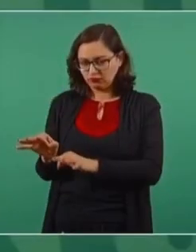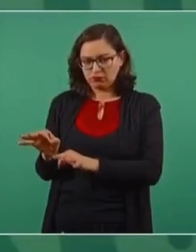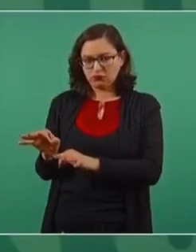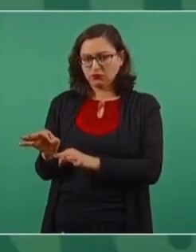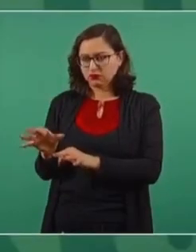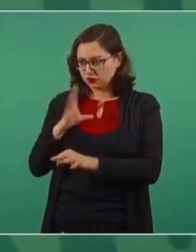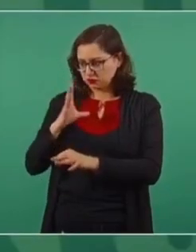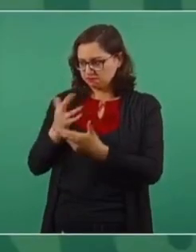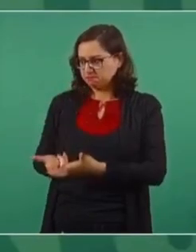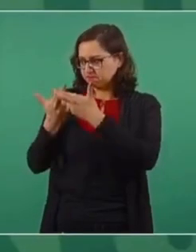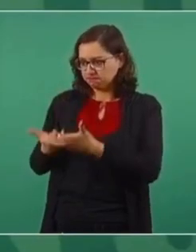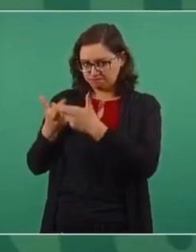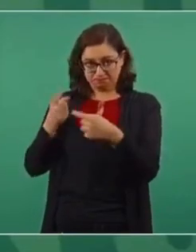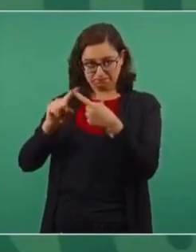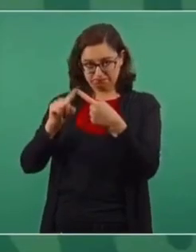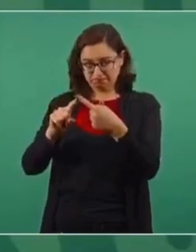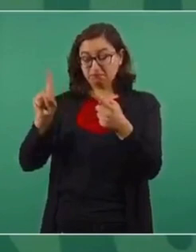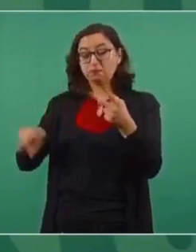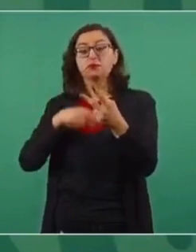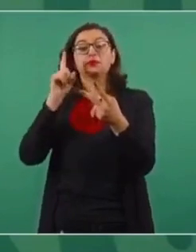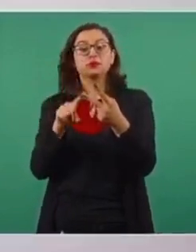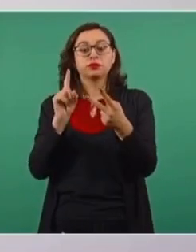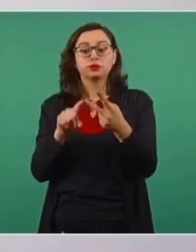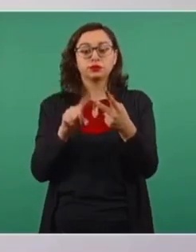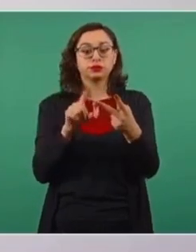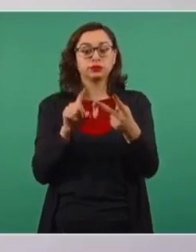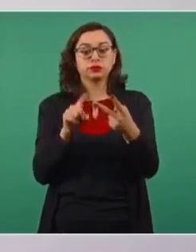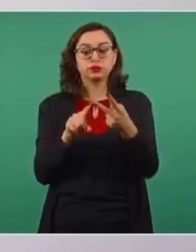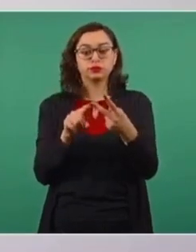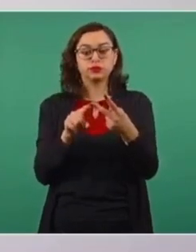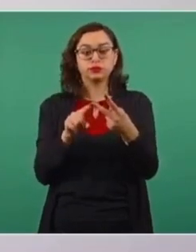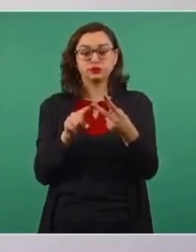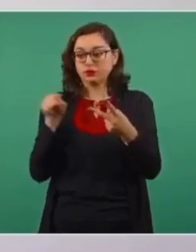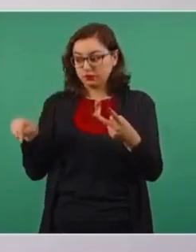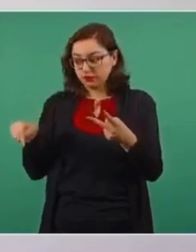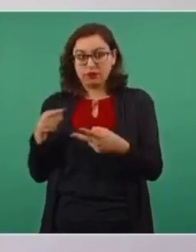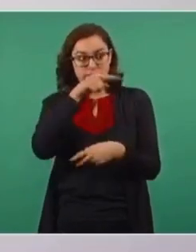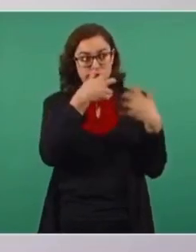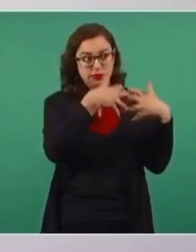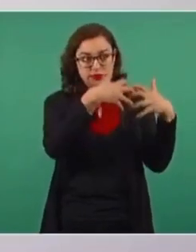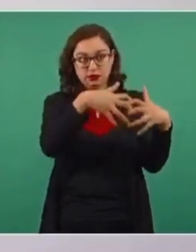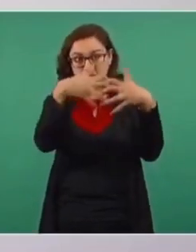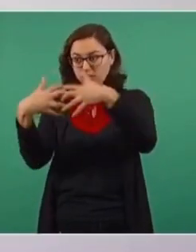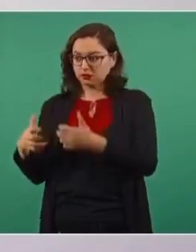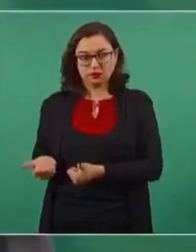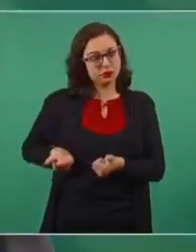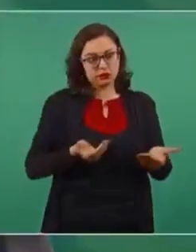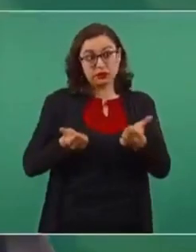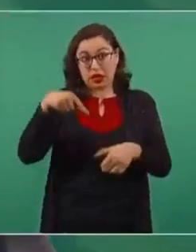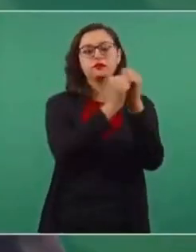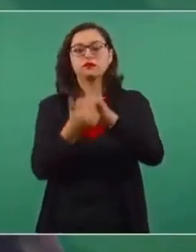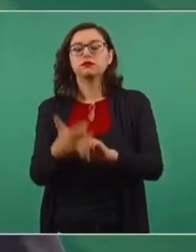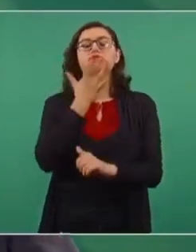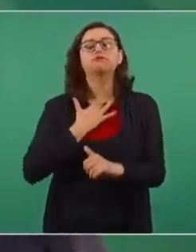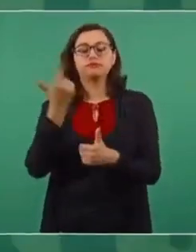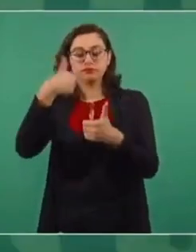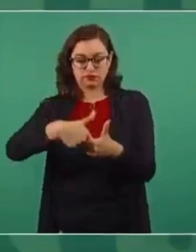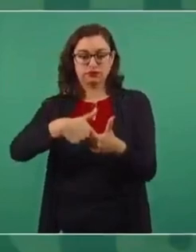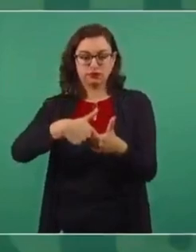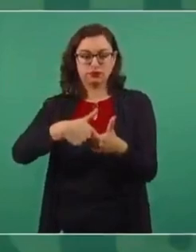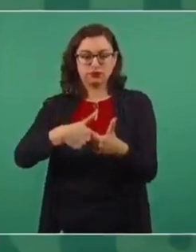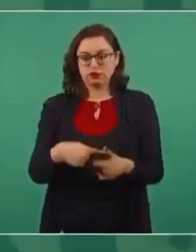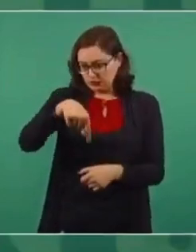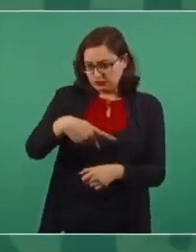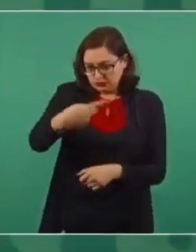que se tenga petróleo. Lo segundo, que se refine el petróleo en México, para producir